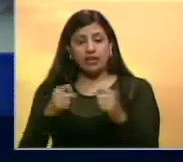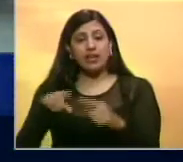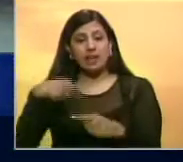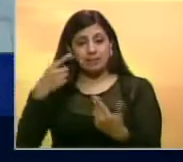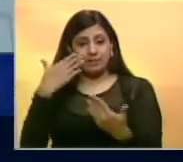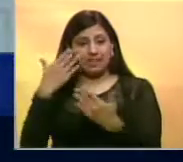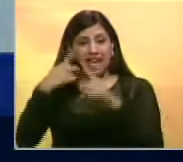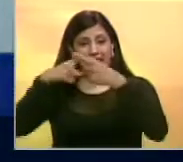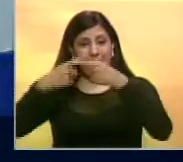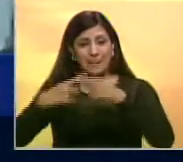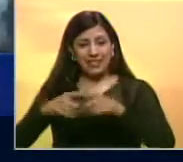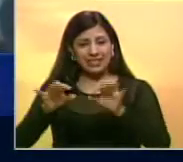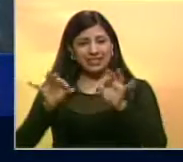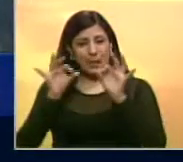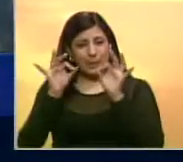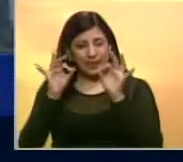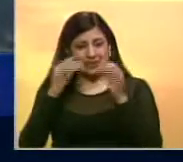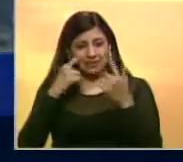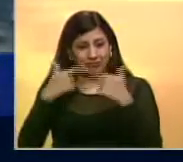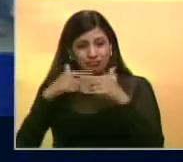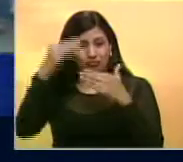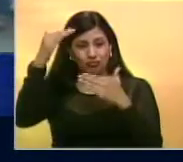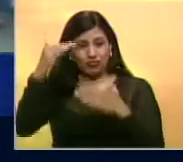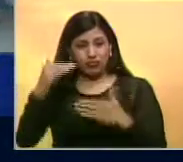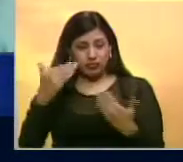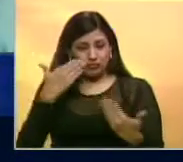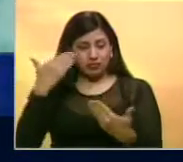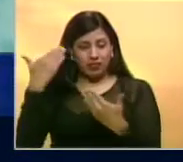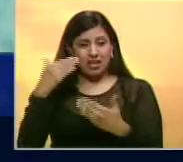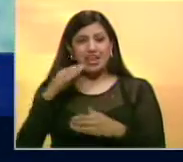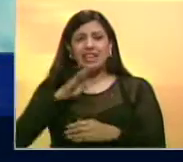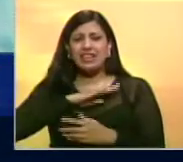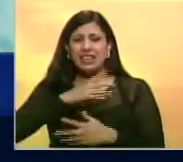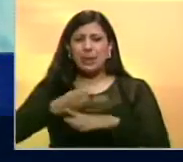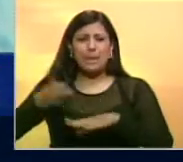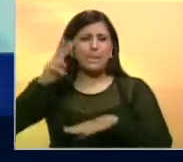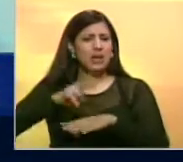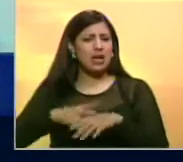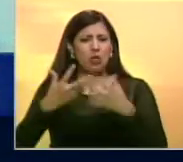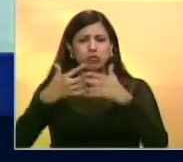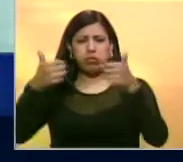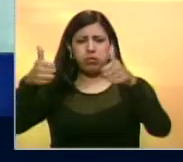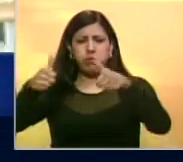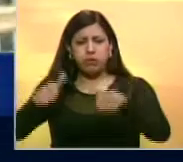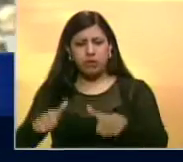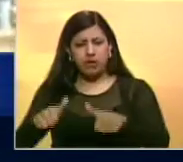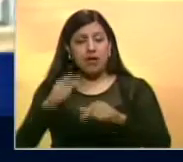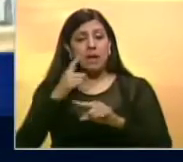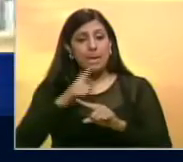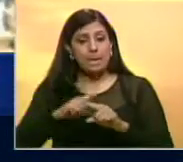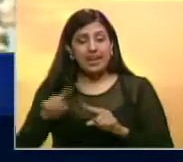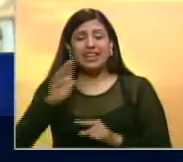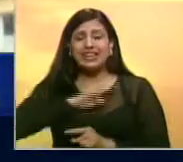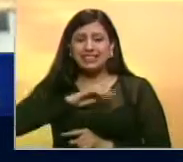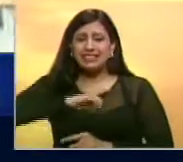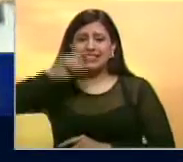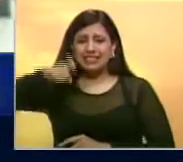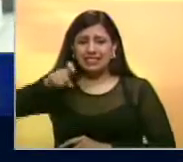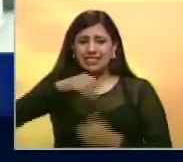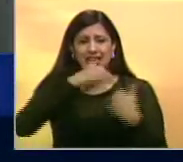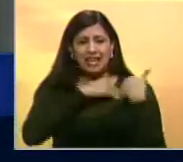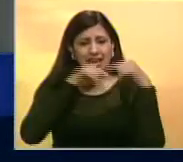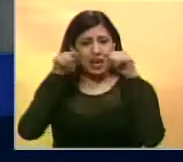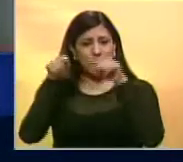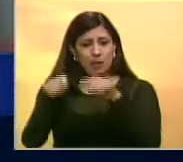administraciones especiales de estas empresas han perjudicado el incremento de la producción, señalando que es necesario que los